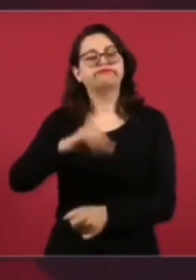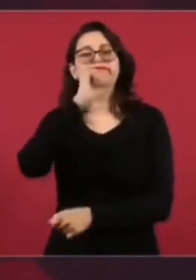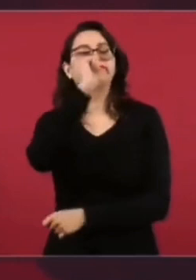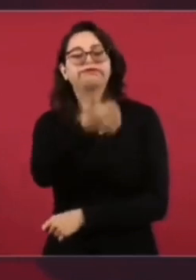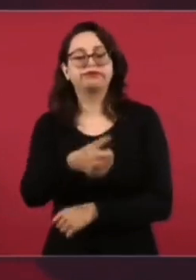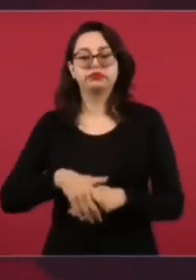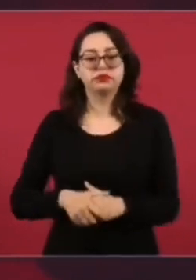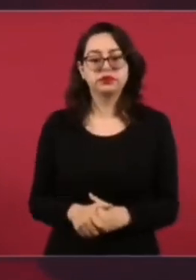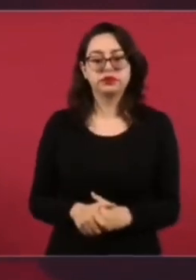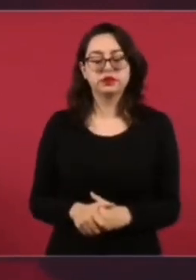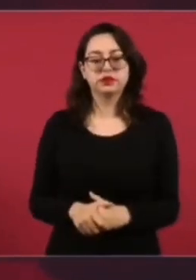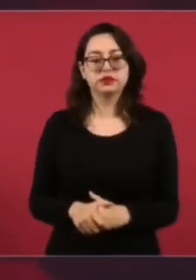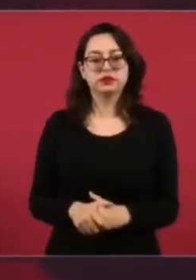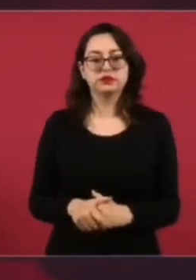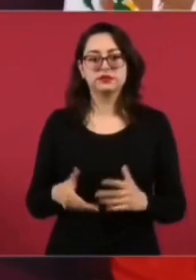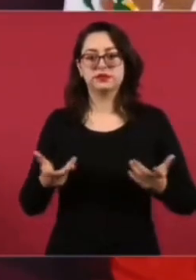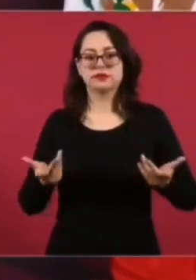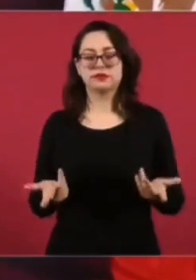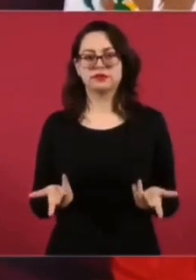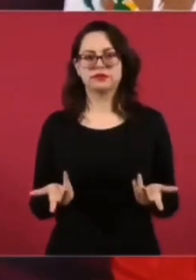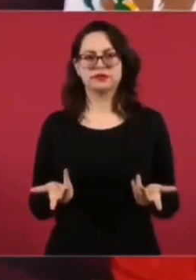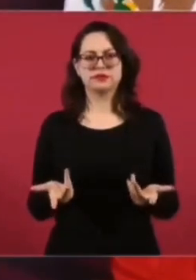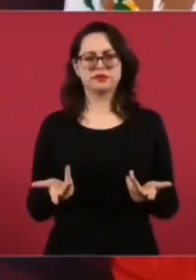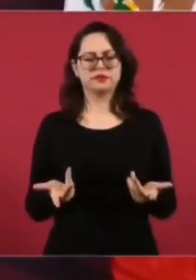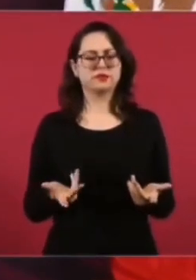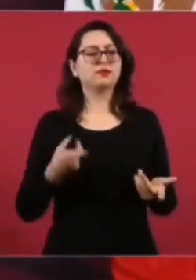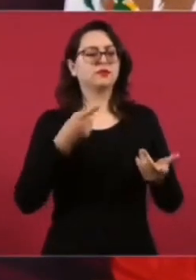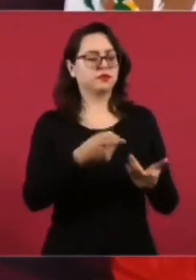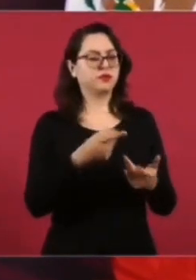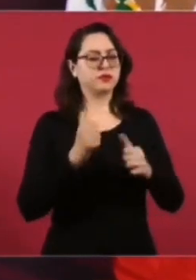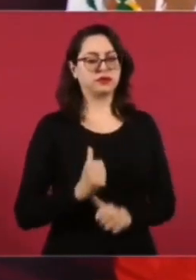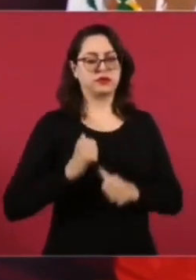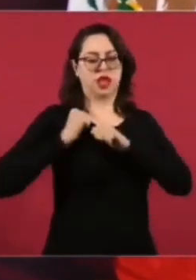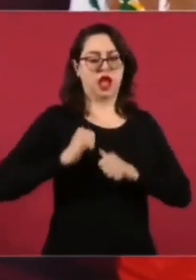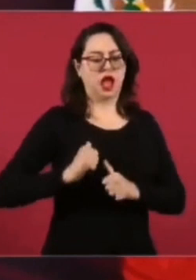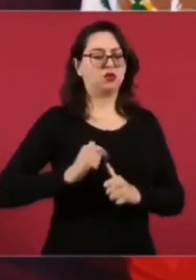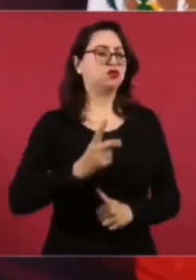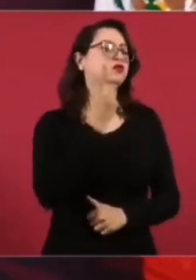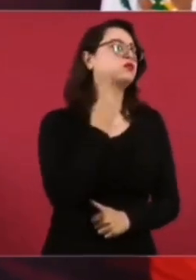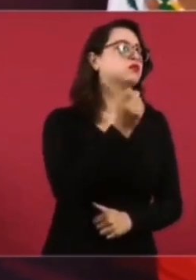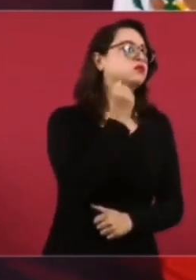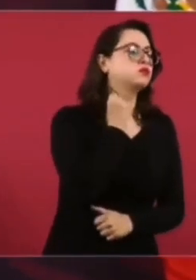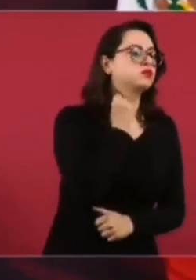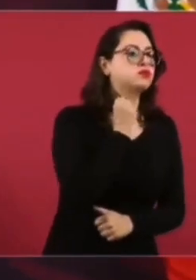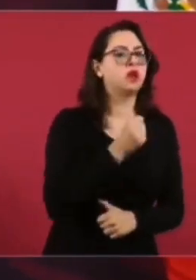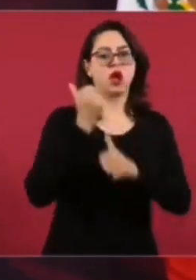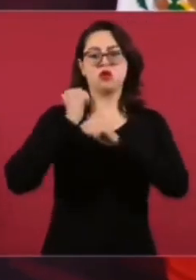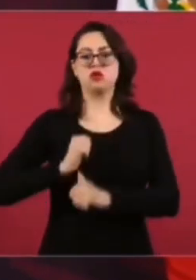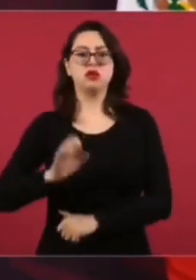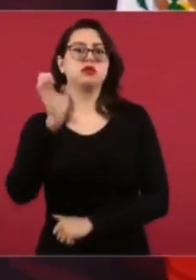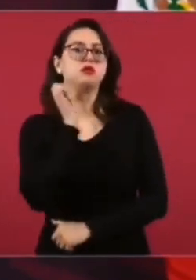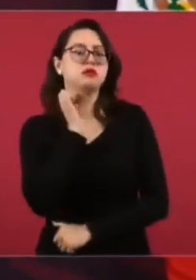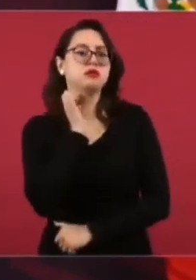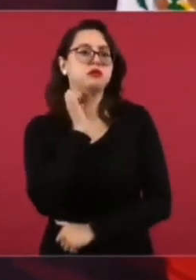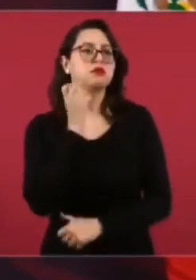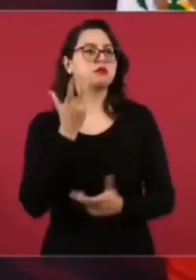Se elige a los integrantes del Poder Legislativo y a los integrantes del Poder Ejecutivo, pero no a los integrantes del Poder Judicial.